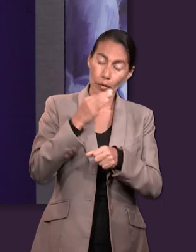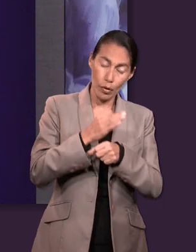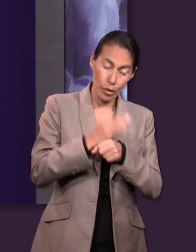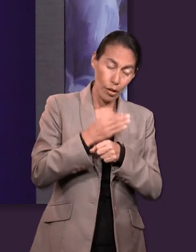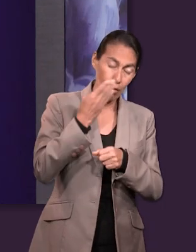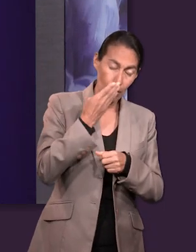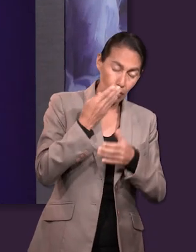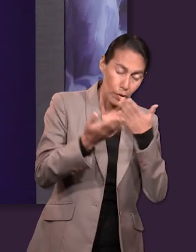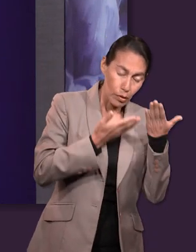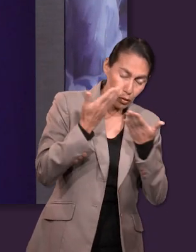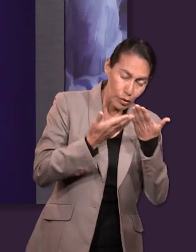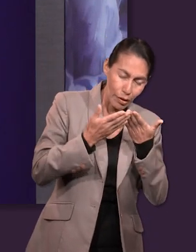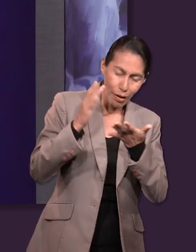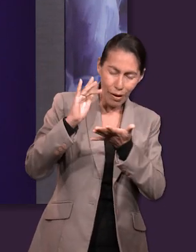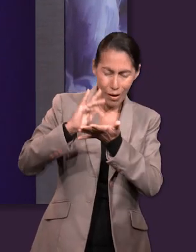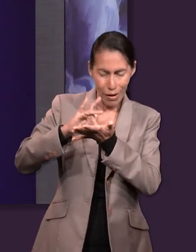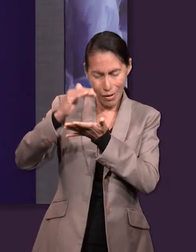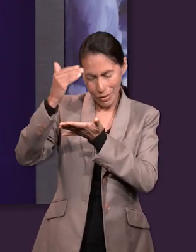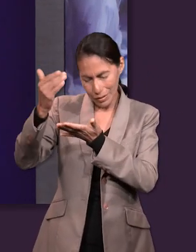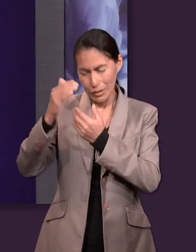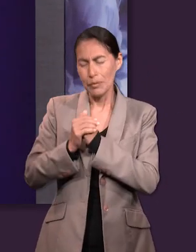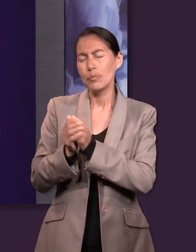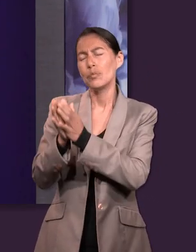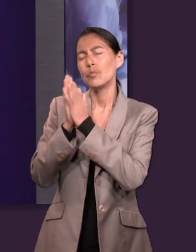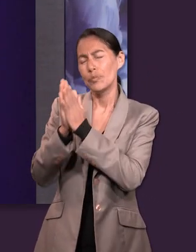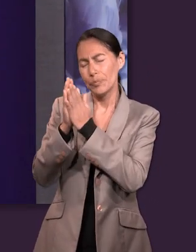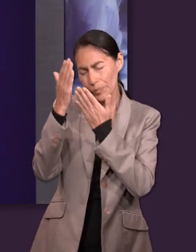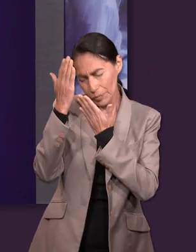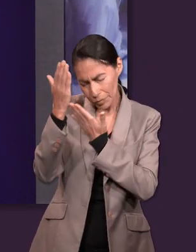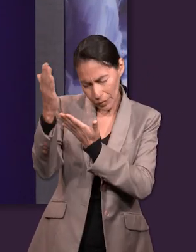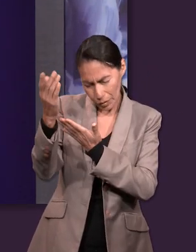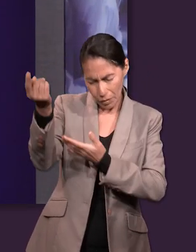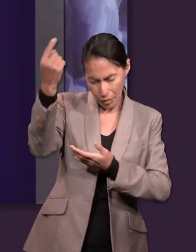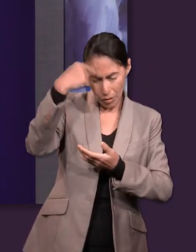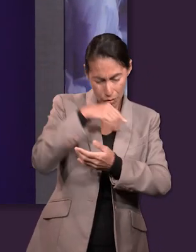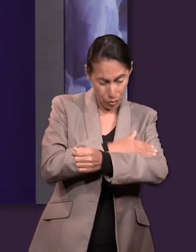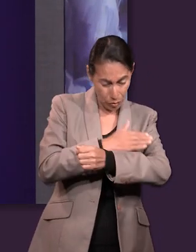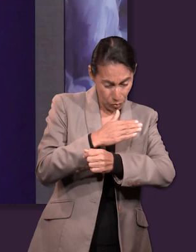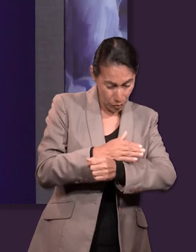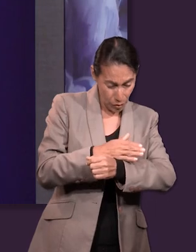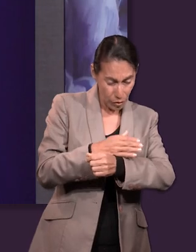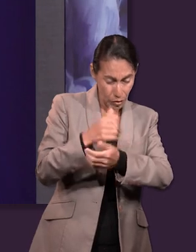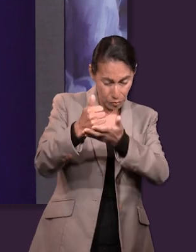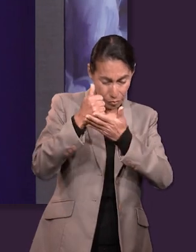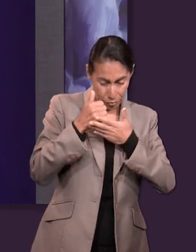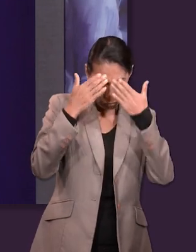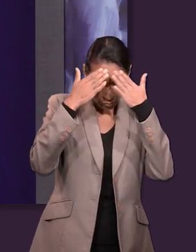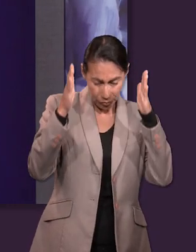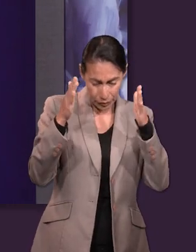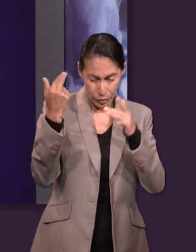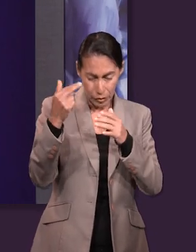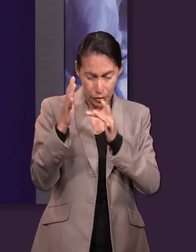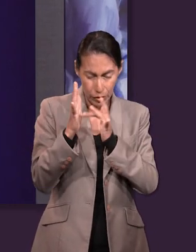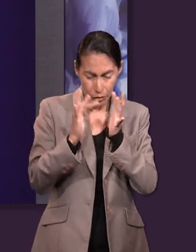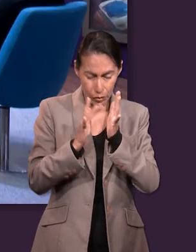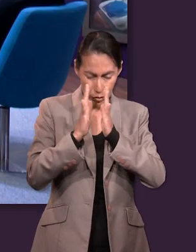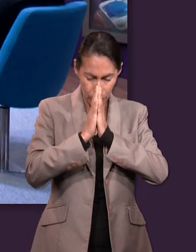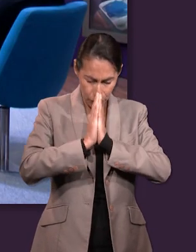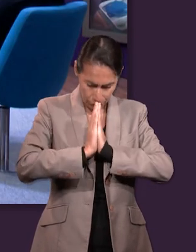estudiar tu palabra. Te pedimos que nos acompañes y nos dirijas en el estudio de hoy. En el nombre de Jesús. Amén. Amén.